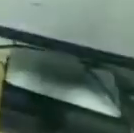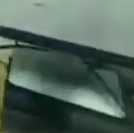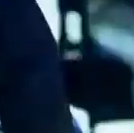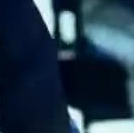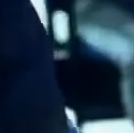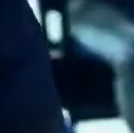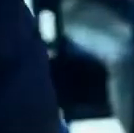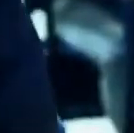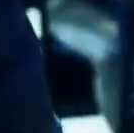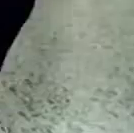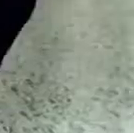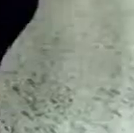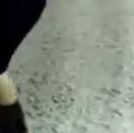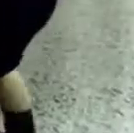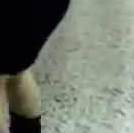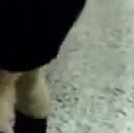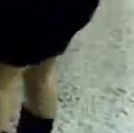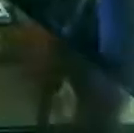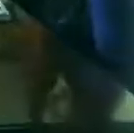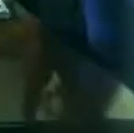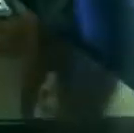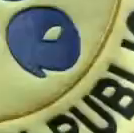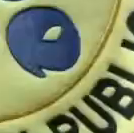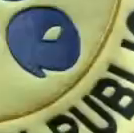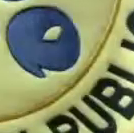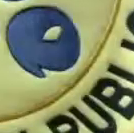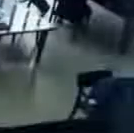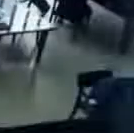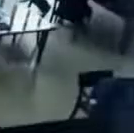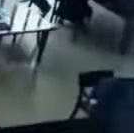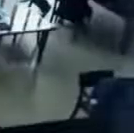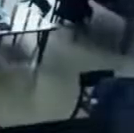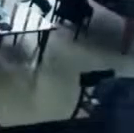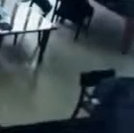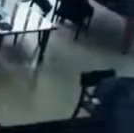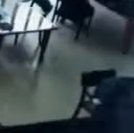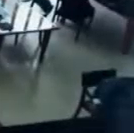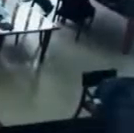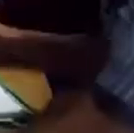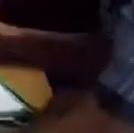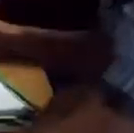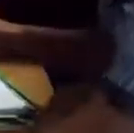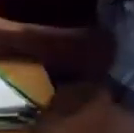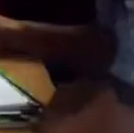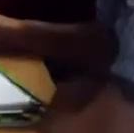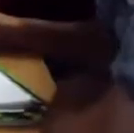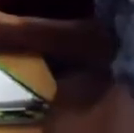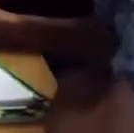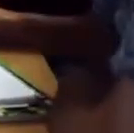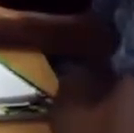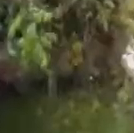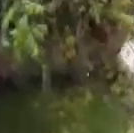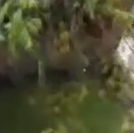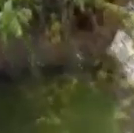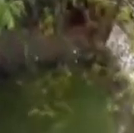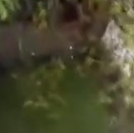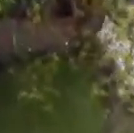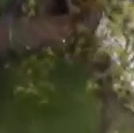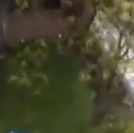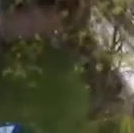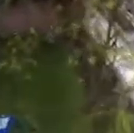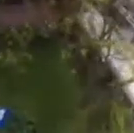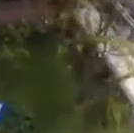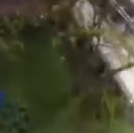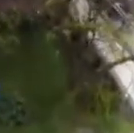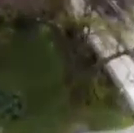y capacitación avanzada de altos funcionarios del Estado. Escuela de Alto Gobierno. Un programa de la Escuela Superior